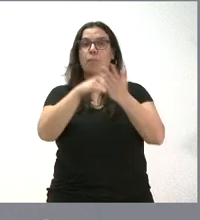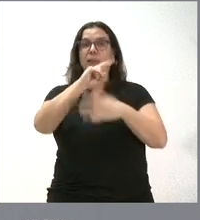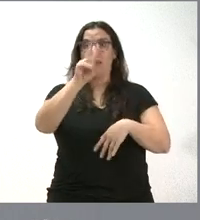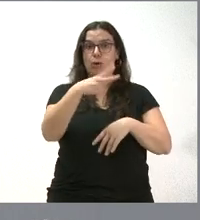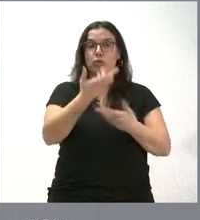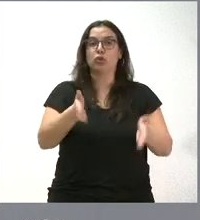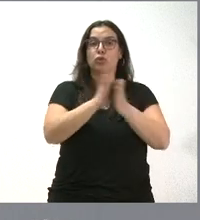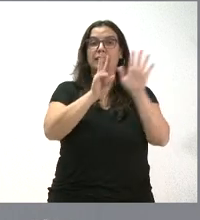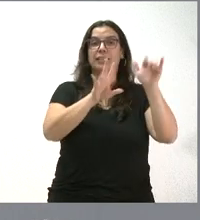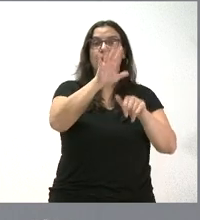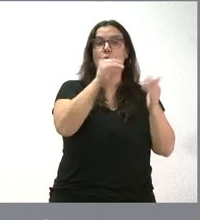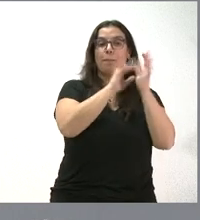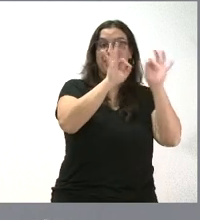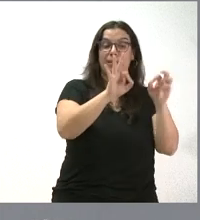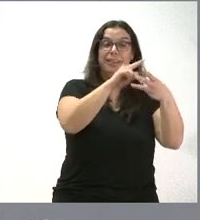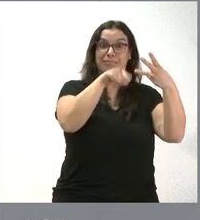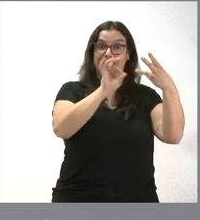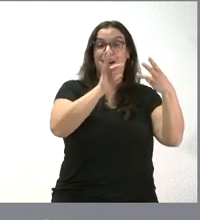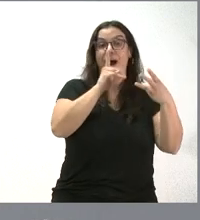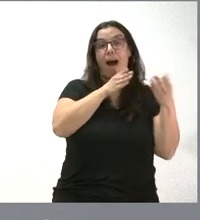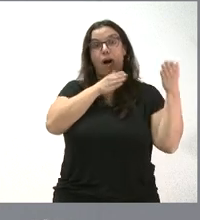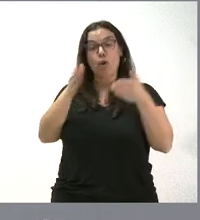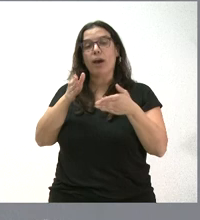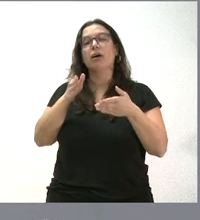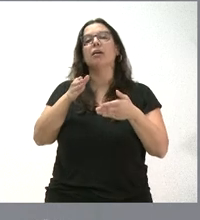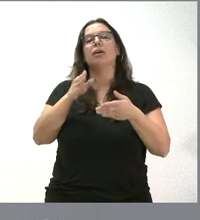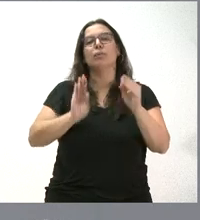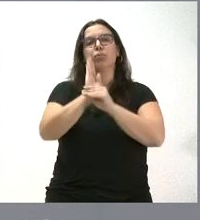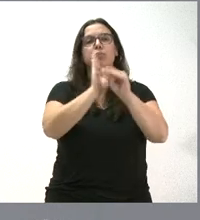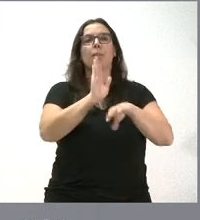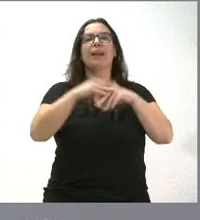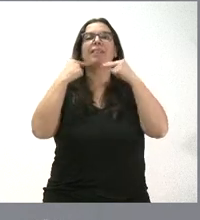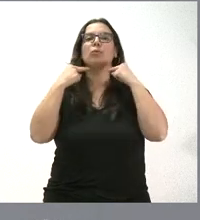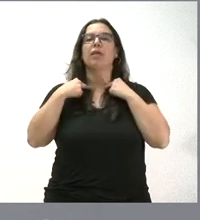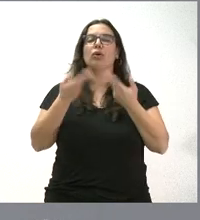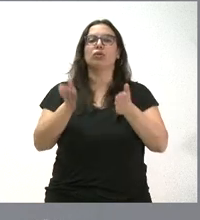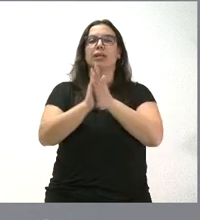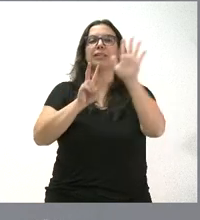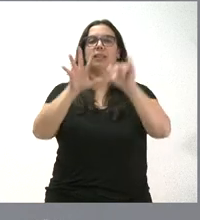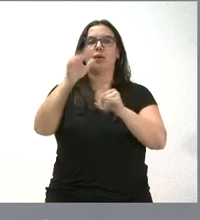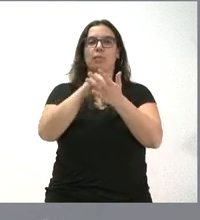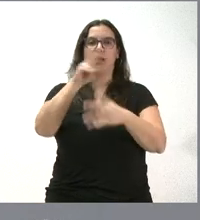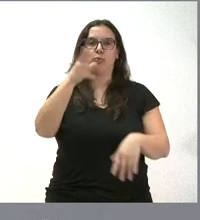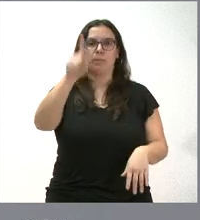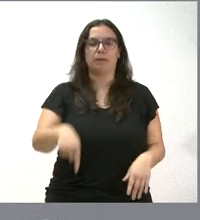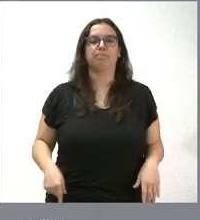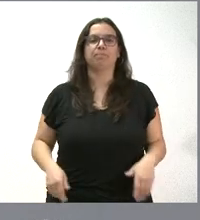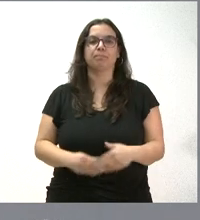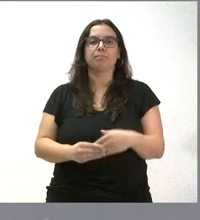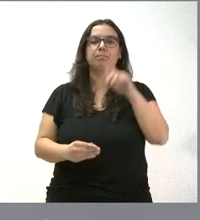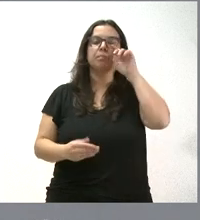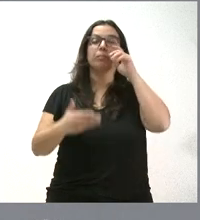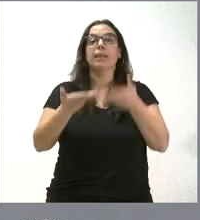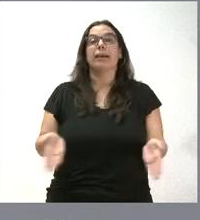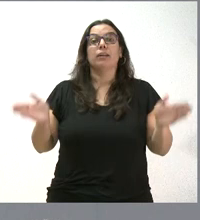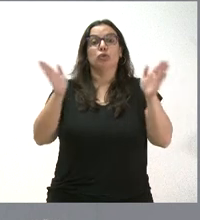Ahora lo que hacemos son 25.000 euros para cada diputación provincial, total también 75.000 euros. El total de la inversión